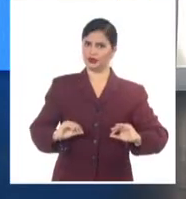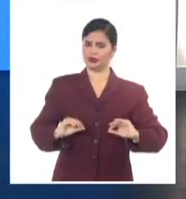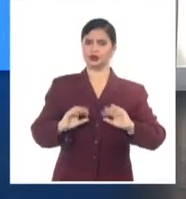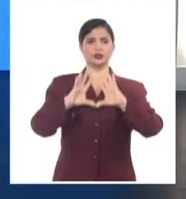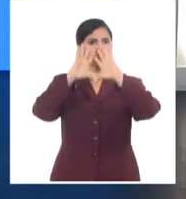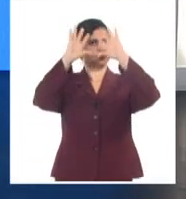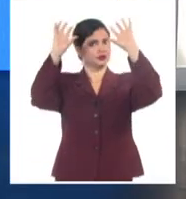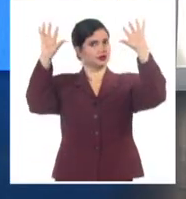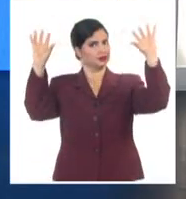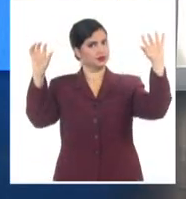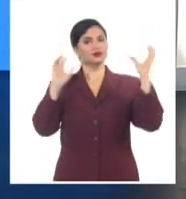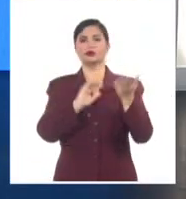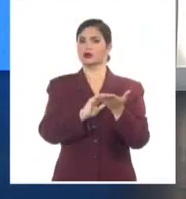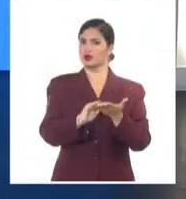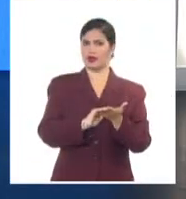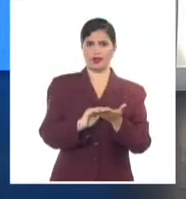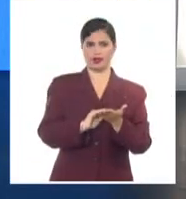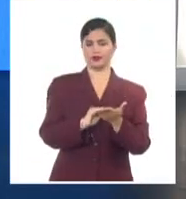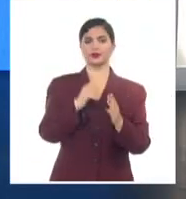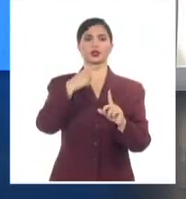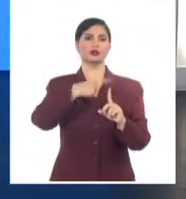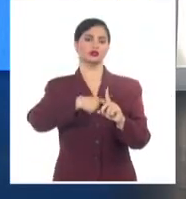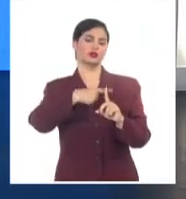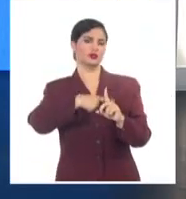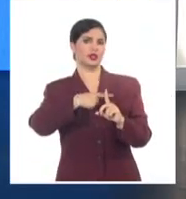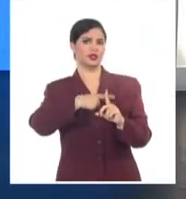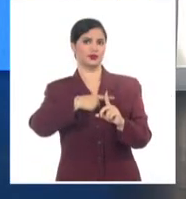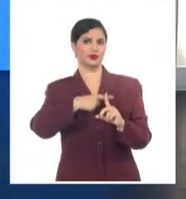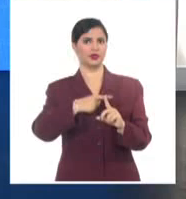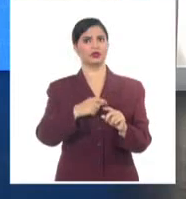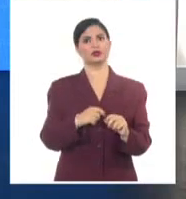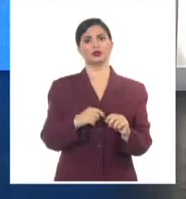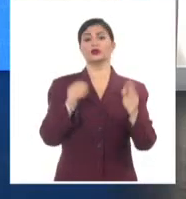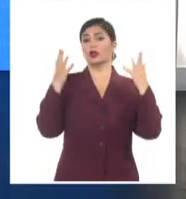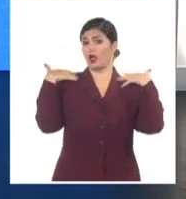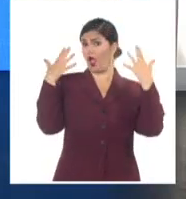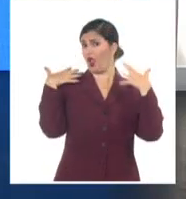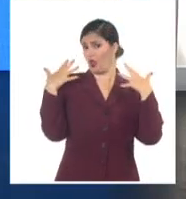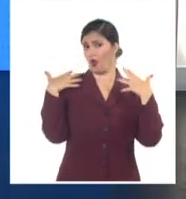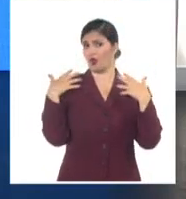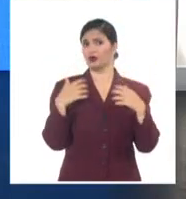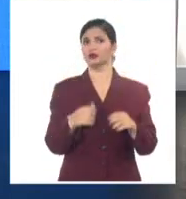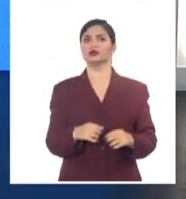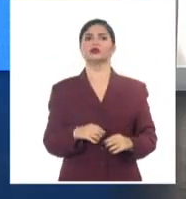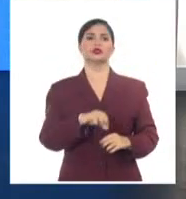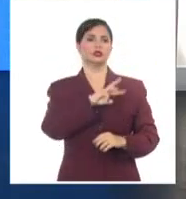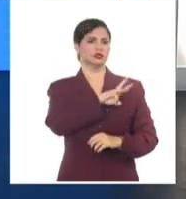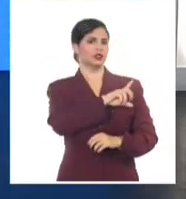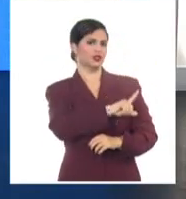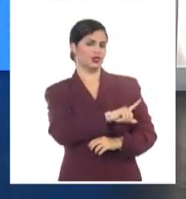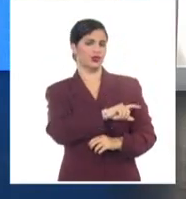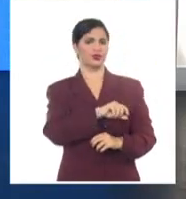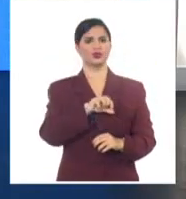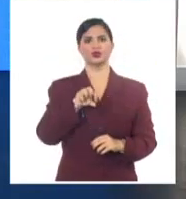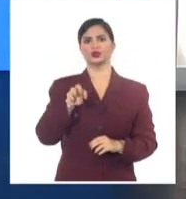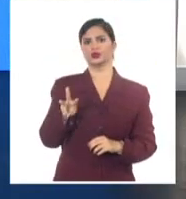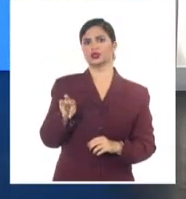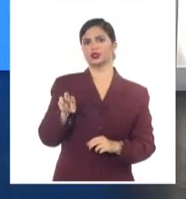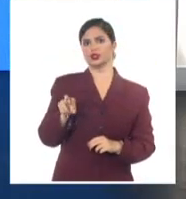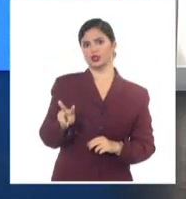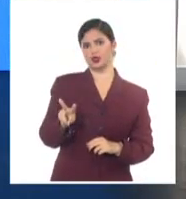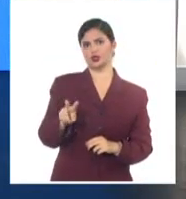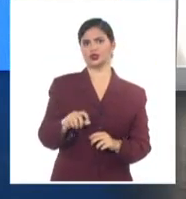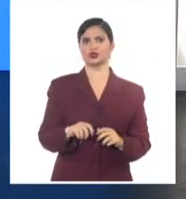todo el territorio nacional. Los valores de temperatura para la tarde, decía, un poco más elevados en el occidente, máximos entre 31 y 32 grados en puntos de la región occidental,